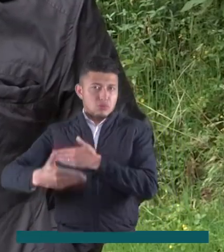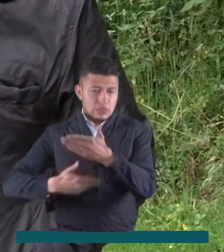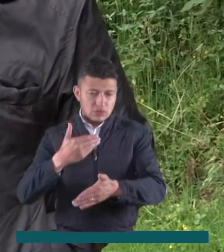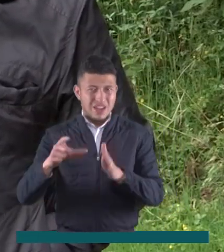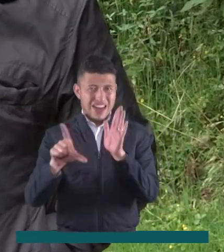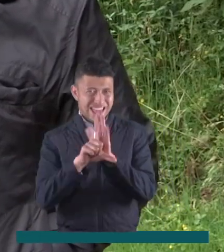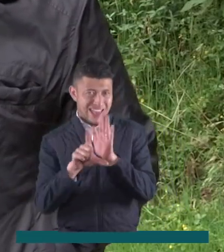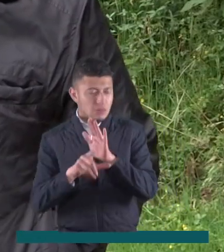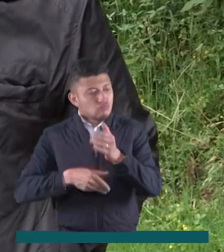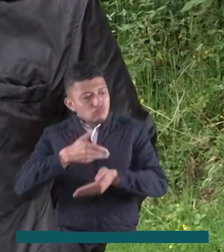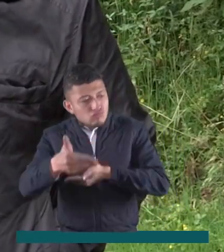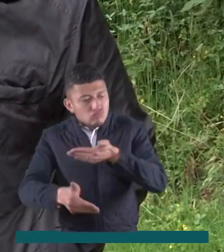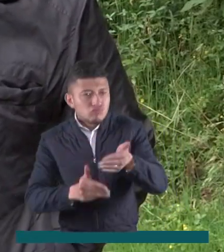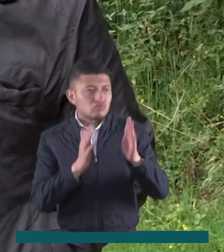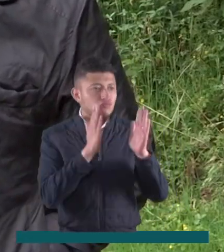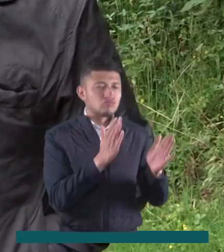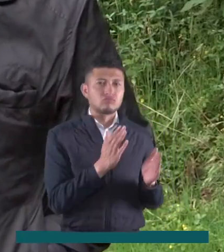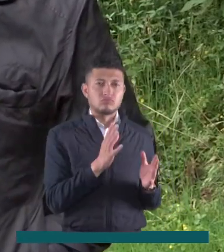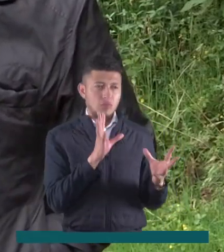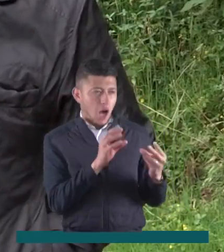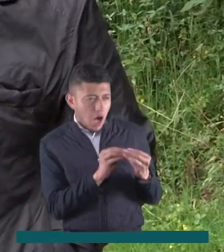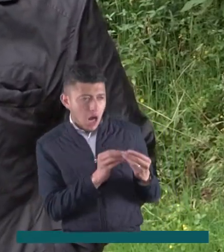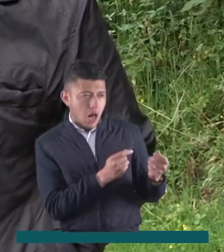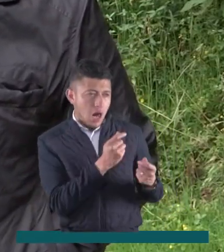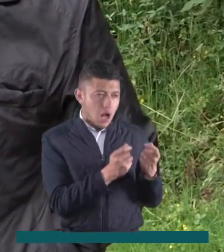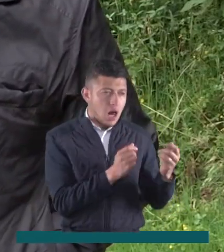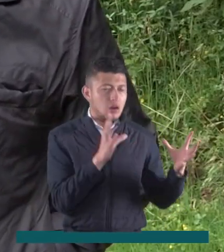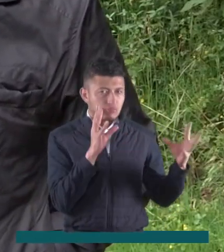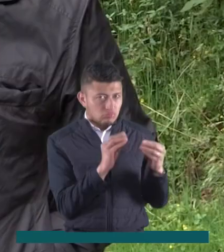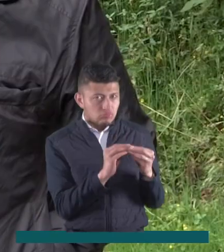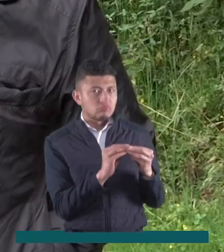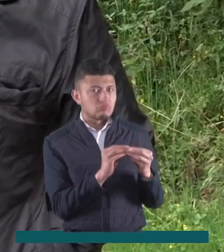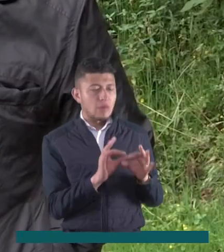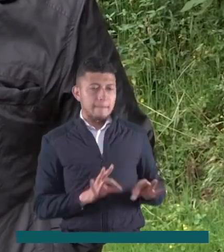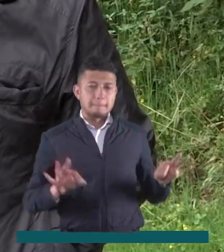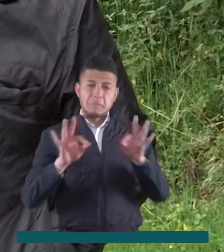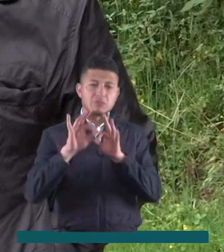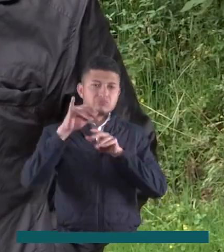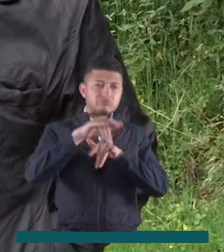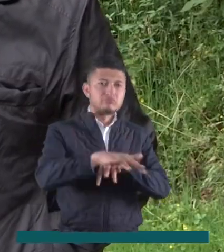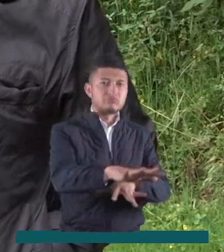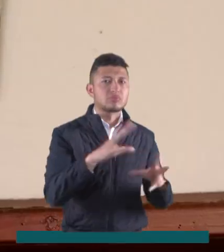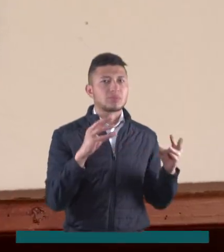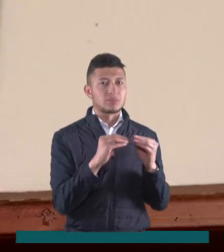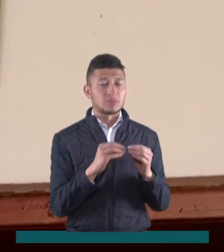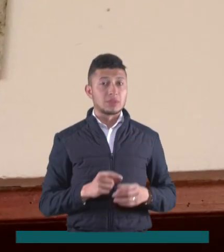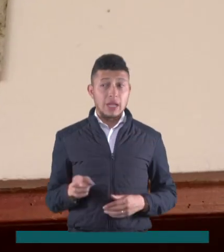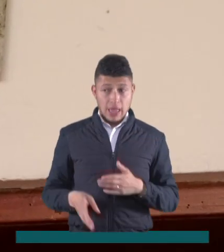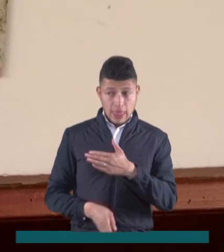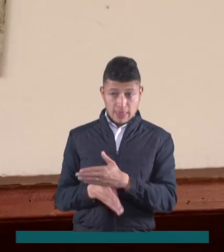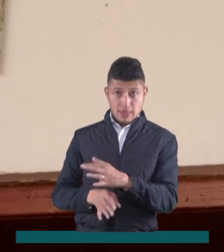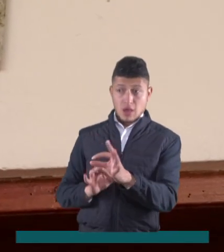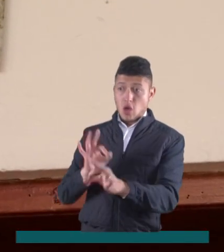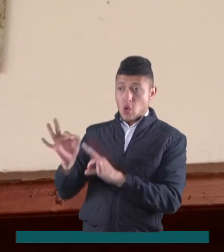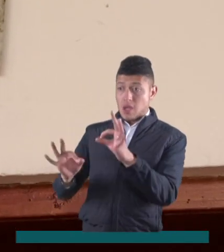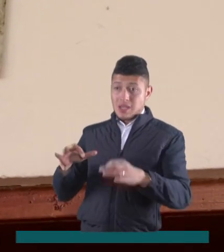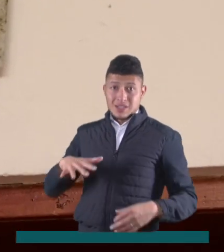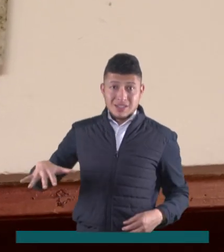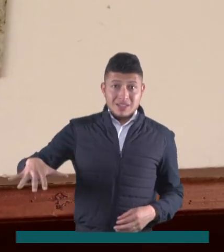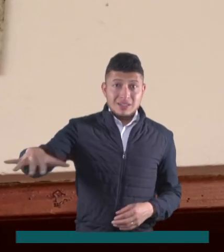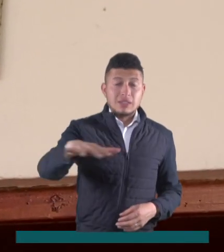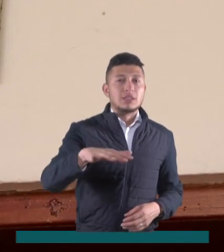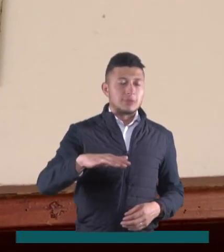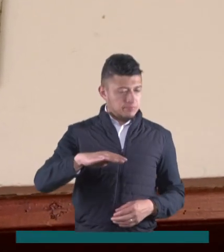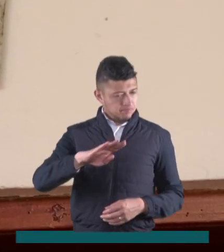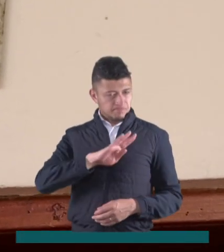inicia un proceso legal a negociación de esos predios de importancia hídrica. Con el fin de continuar con el cuidado de